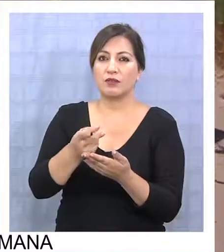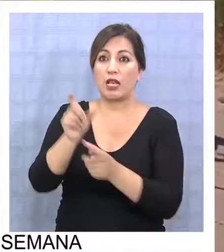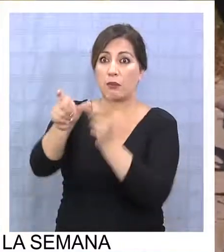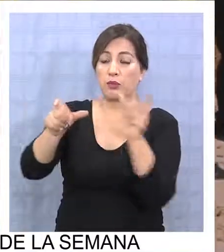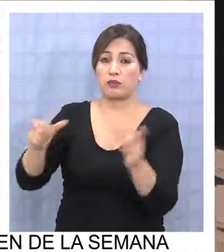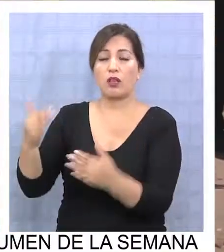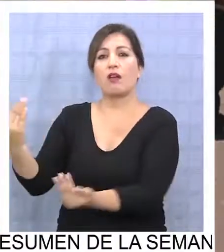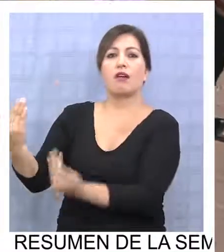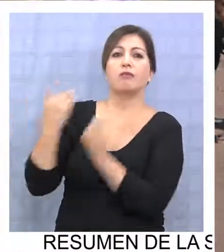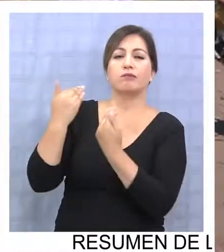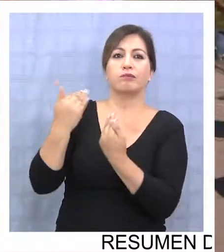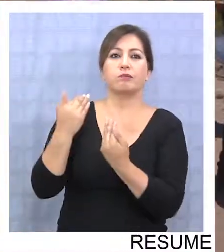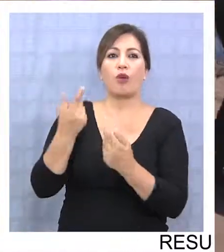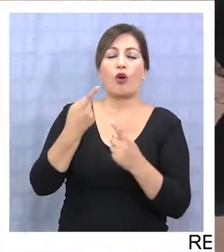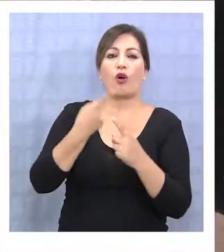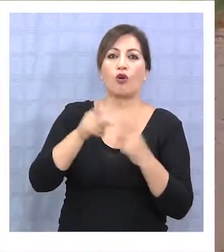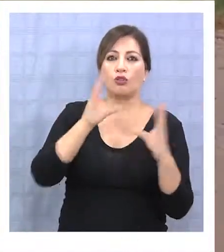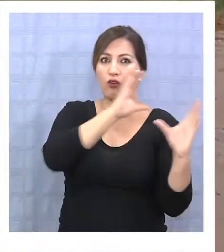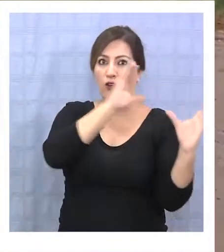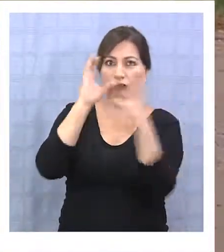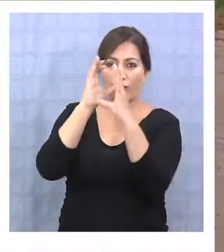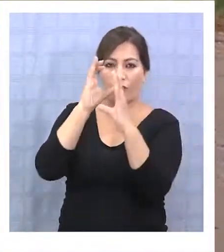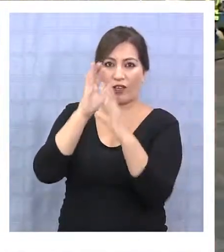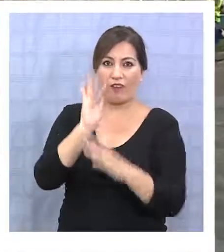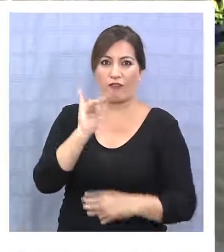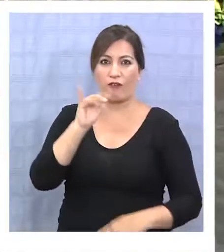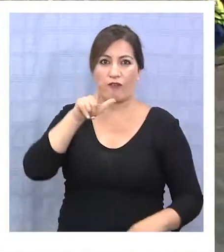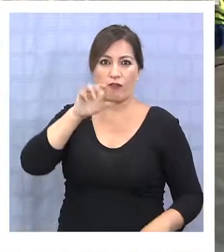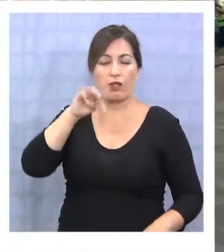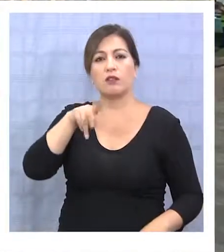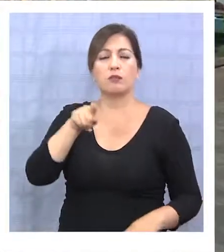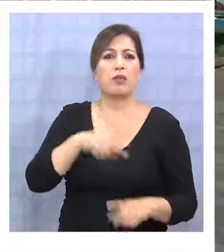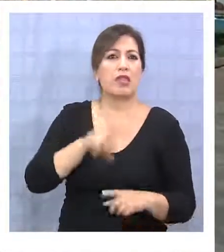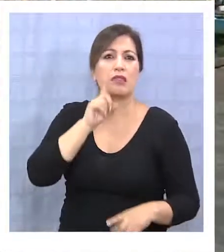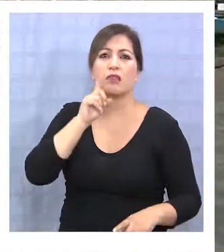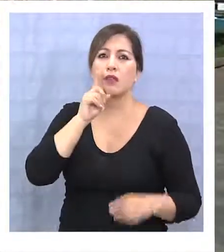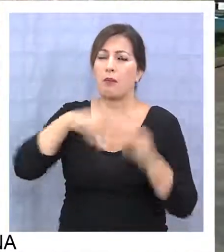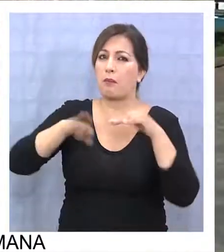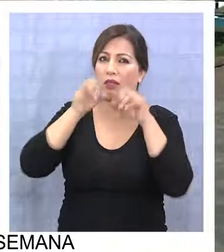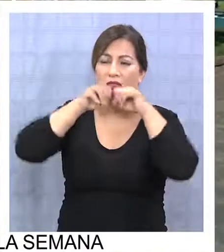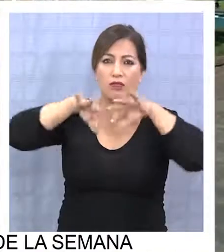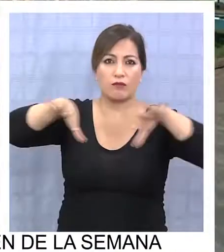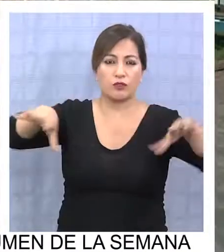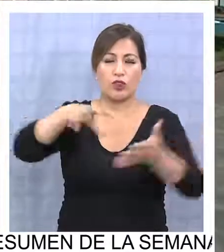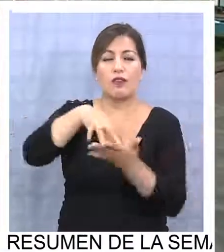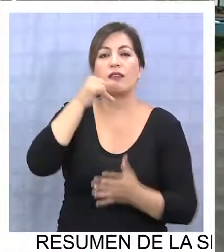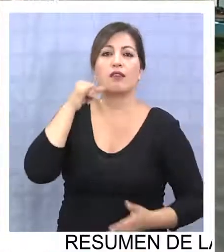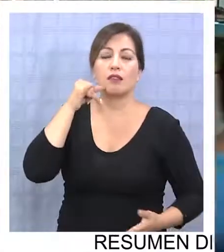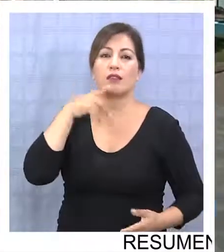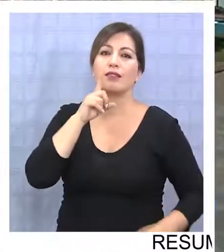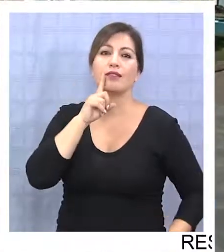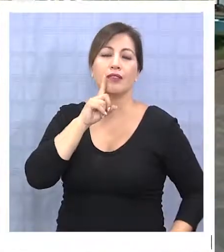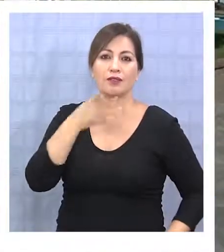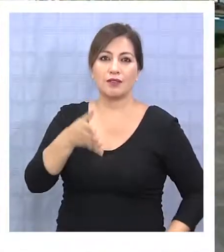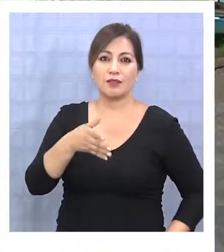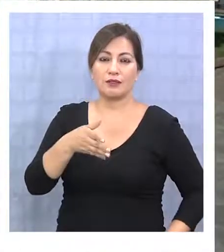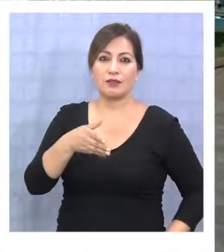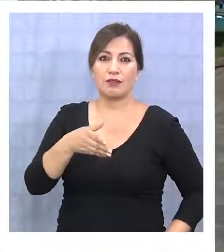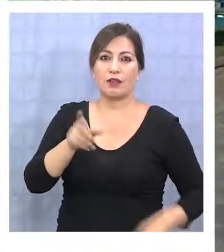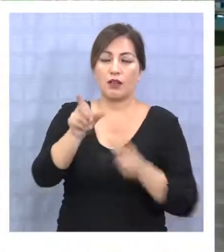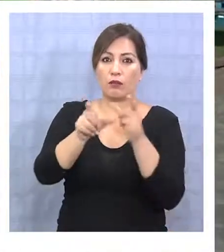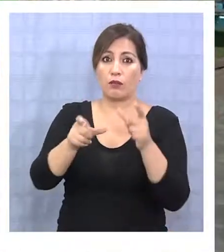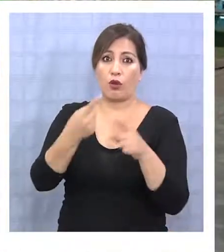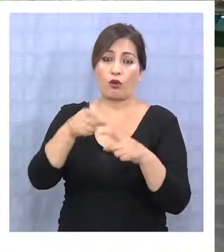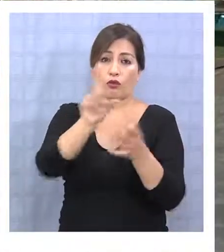ayudando con El Otro Enfoque Film para que tenga mayor difusión dentro de la región y también poder optar a